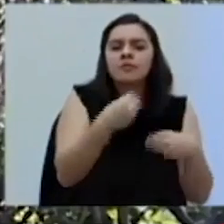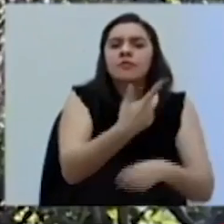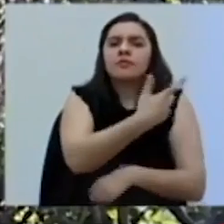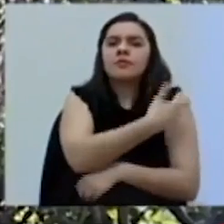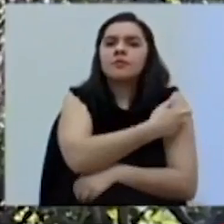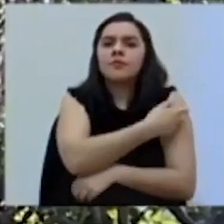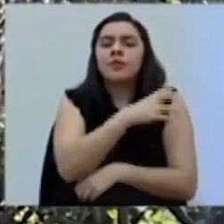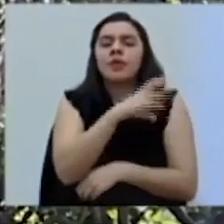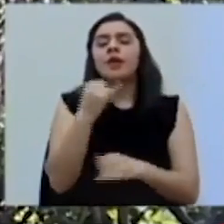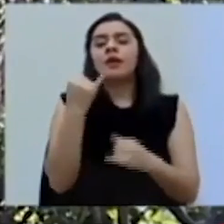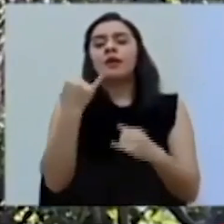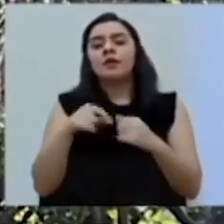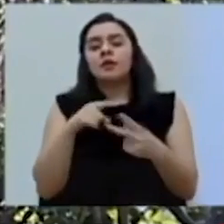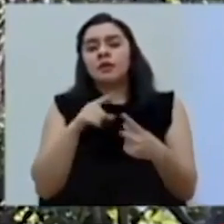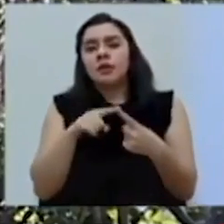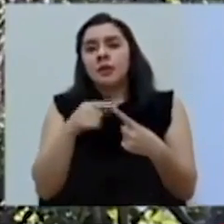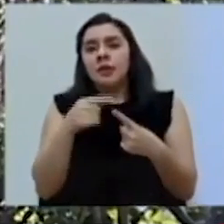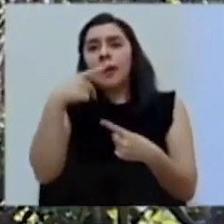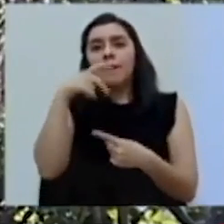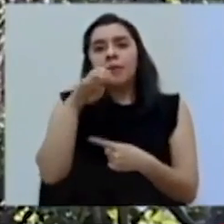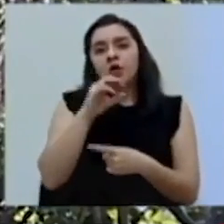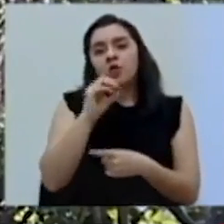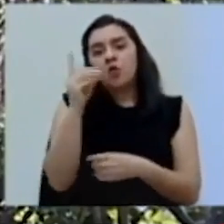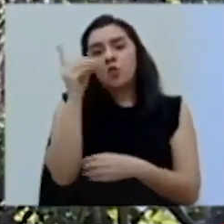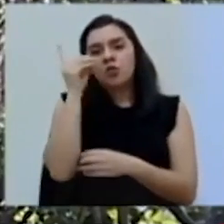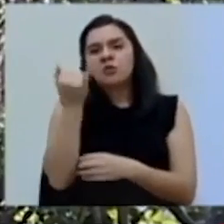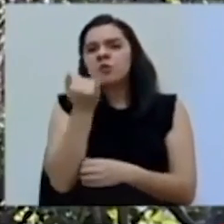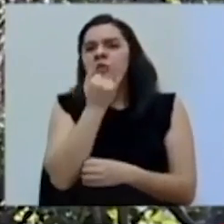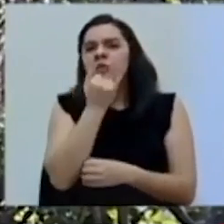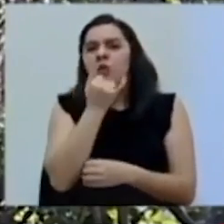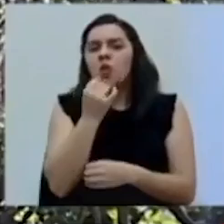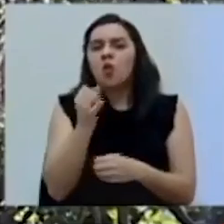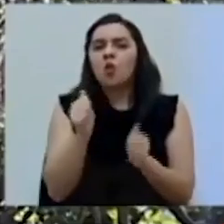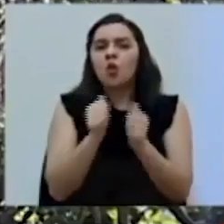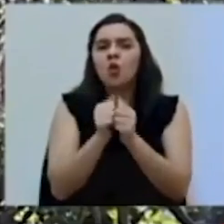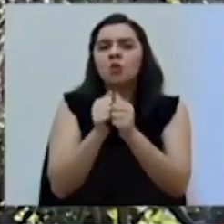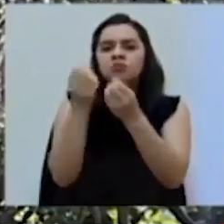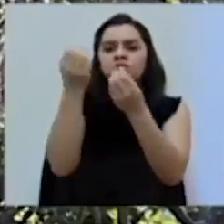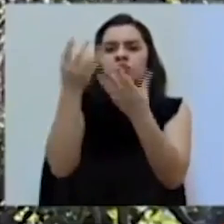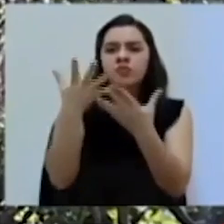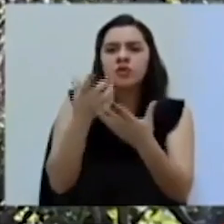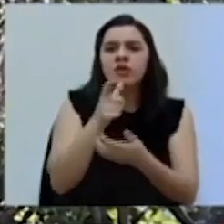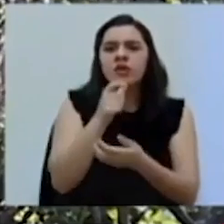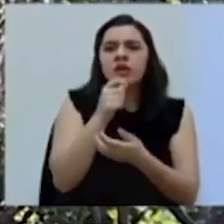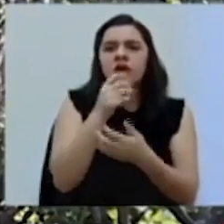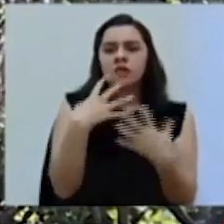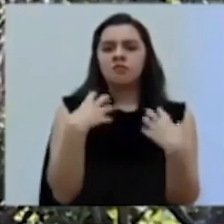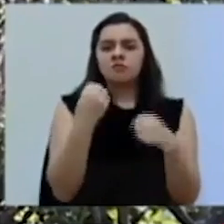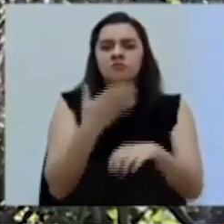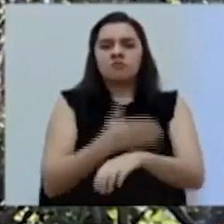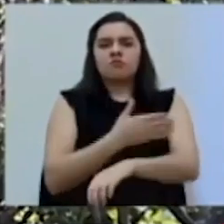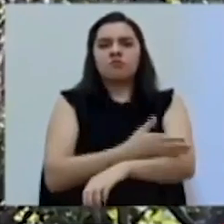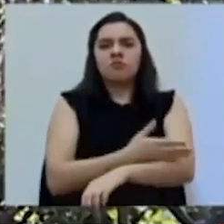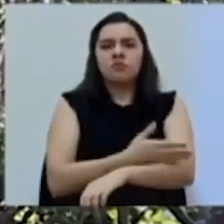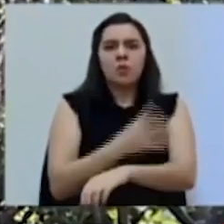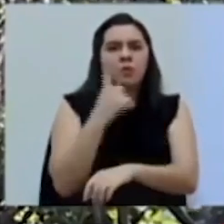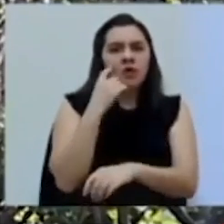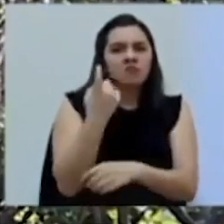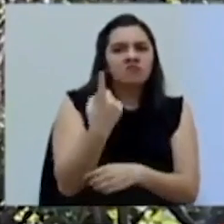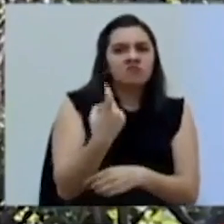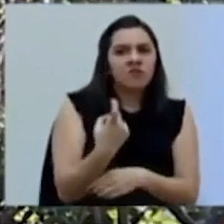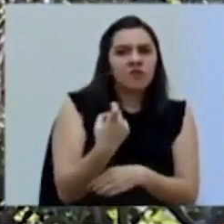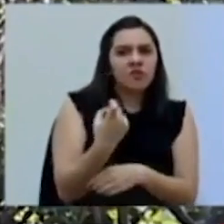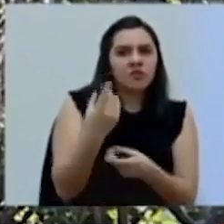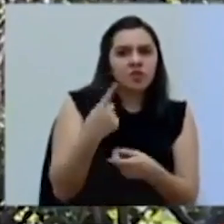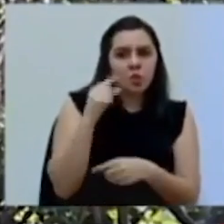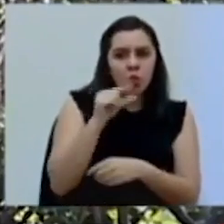Y finalmente, don Daniel o don Pedro, si nos pueden precisar, qué está pasando con el dato de recuperados, porque nuevamente estamos notando un rezago importante, sobre